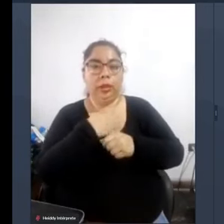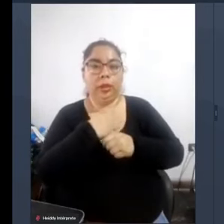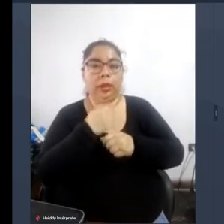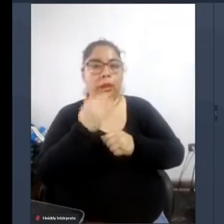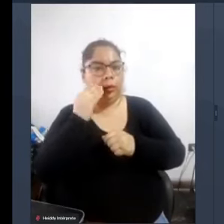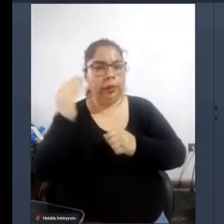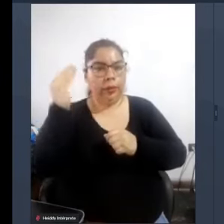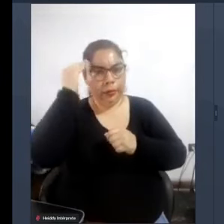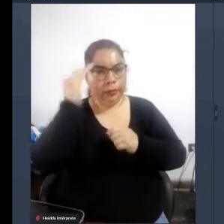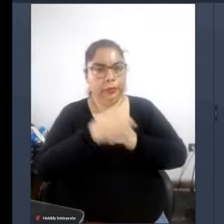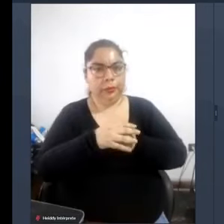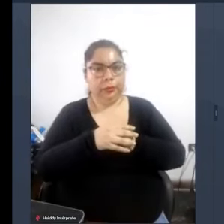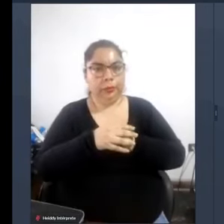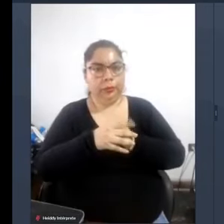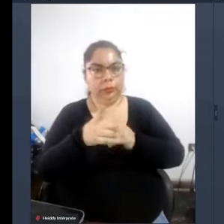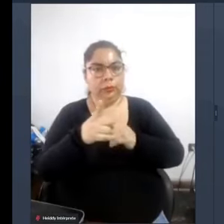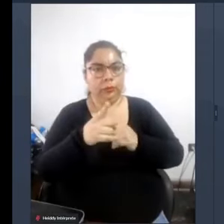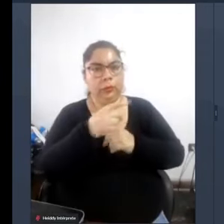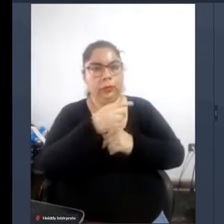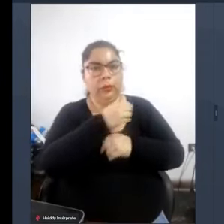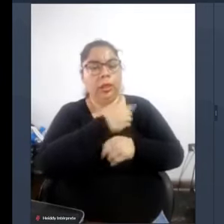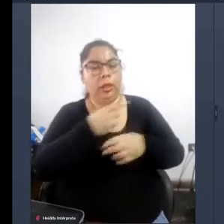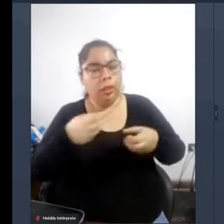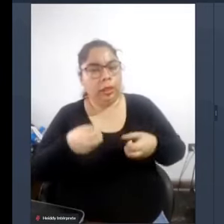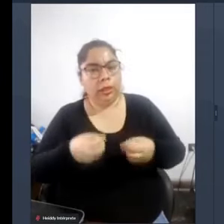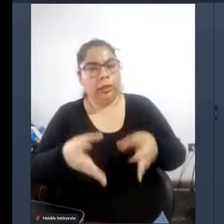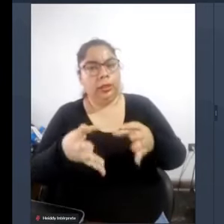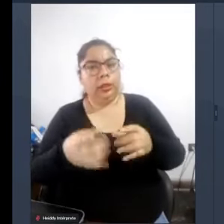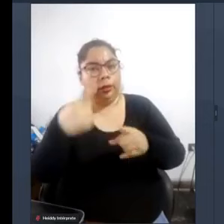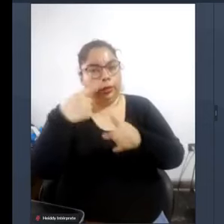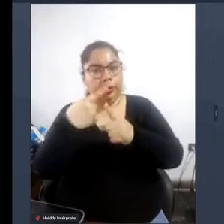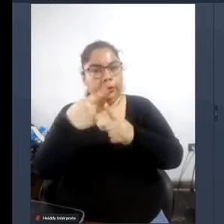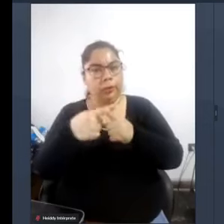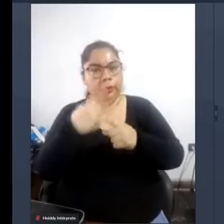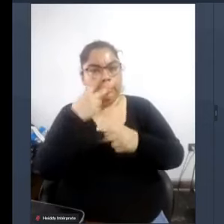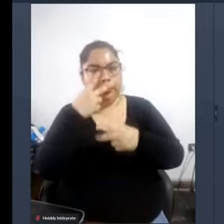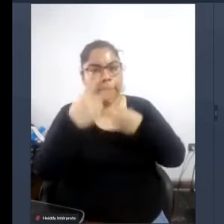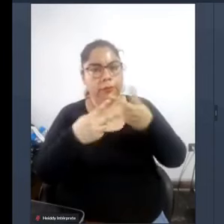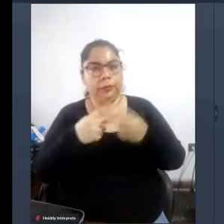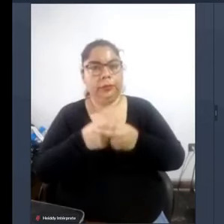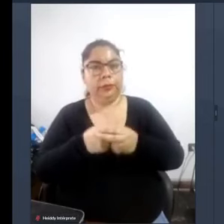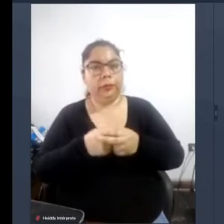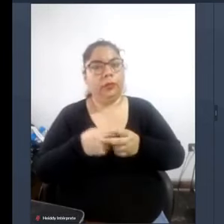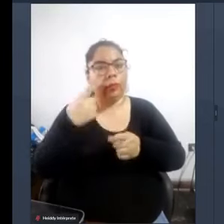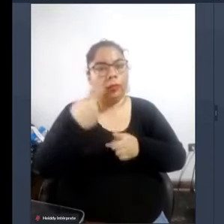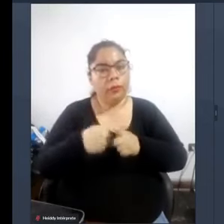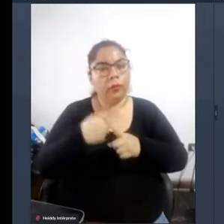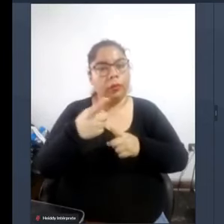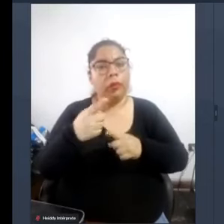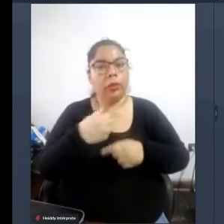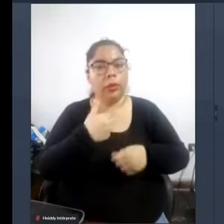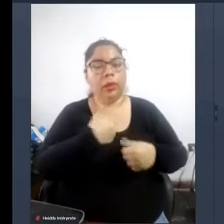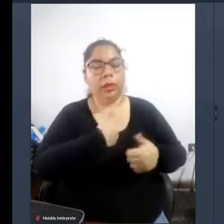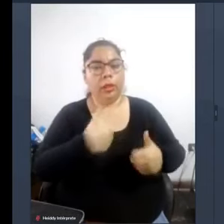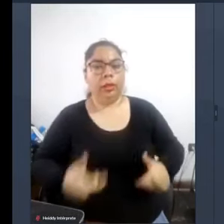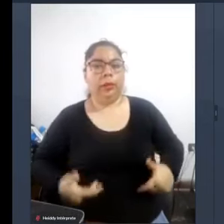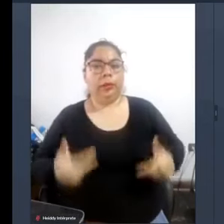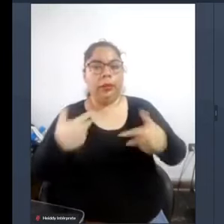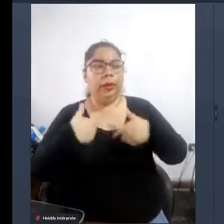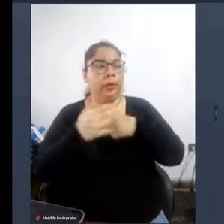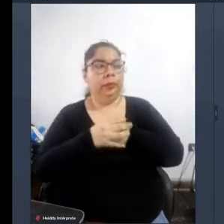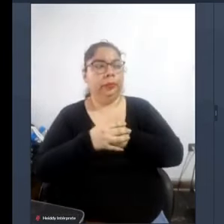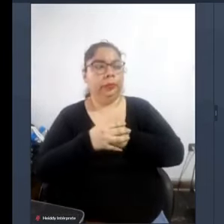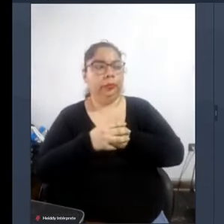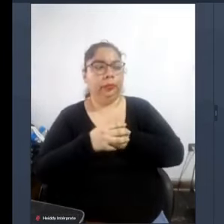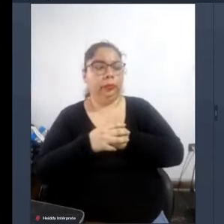el estado tendrá que invertir más justamente para proveernos de mejores condiciones de vida entonces